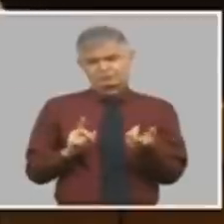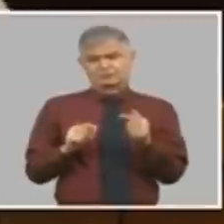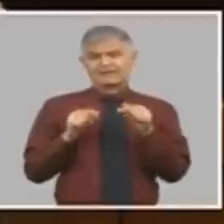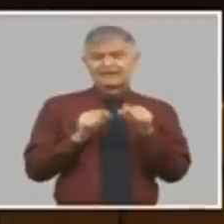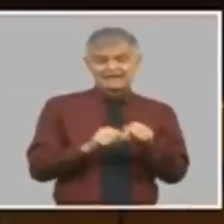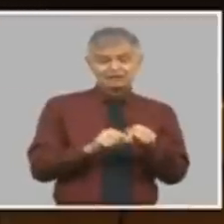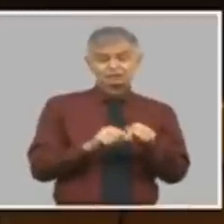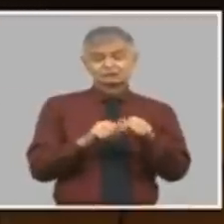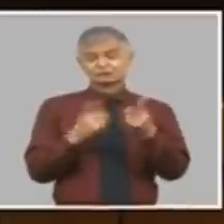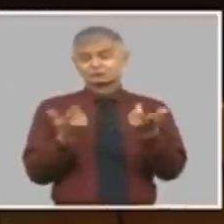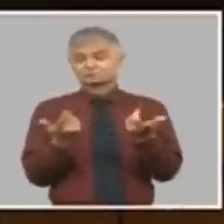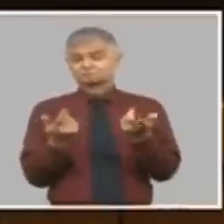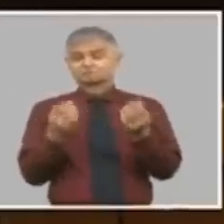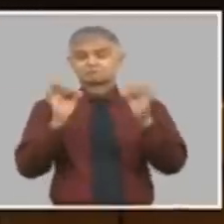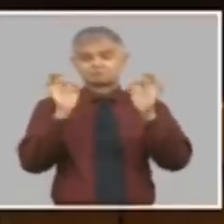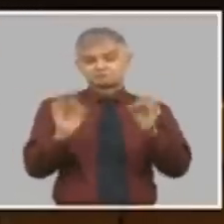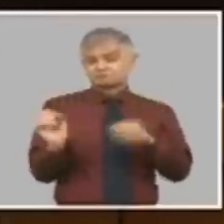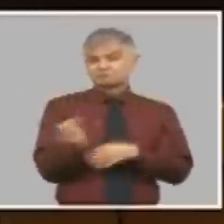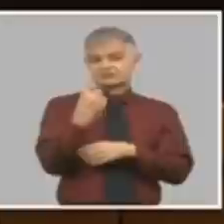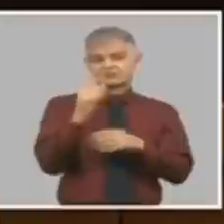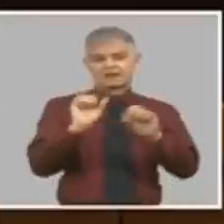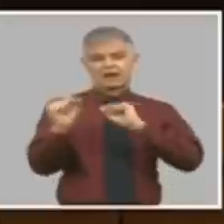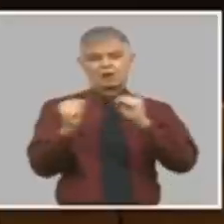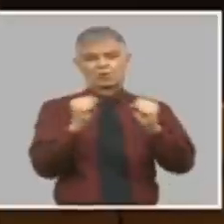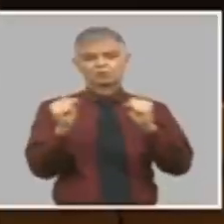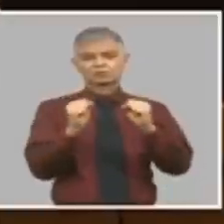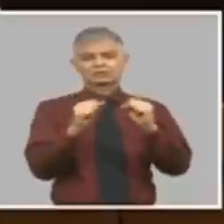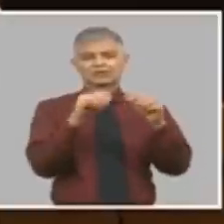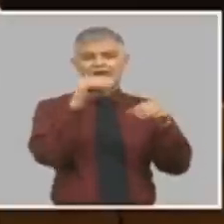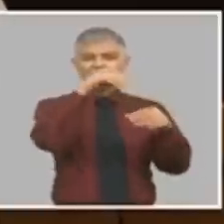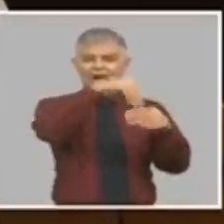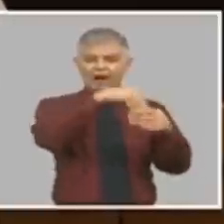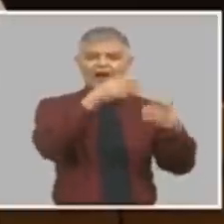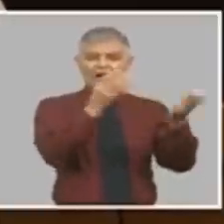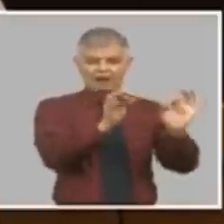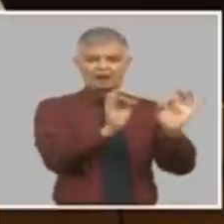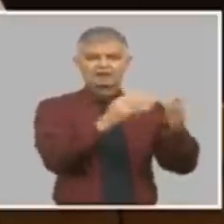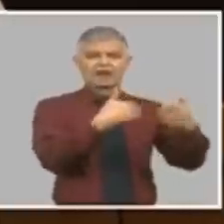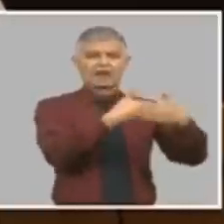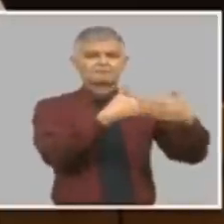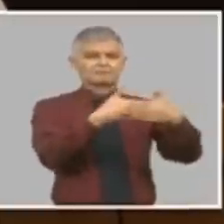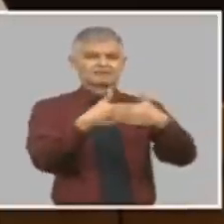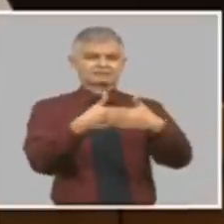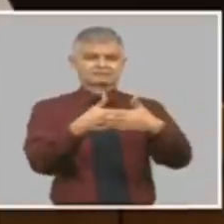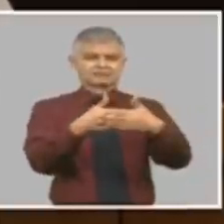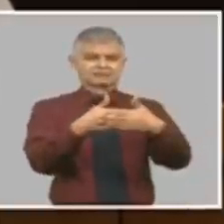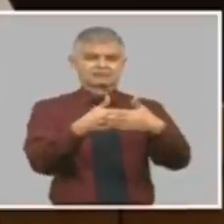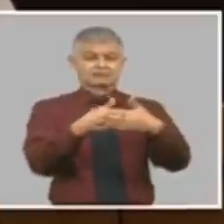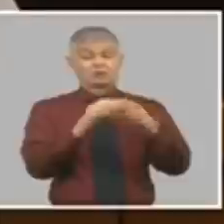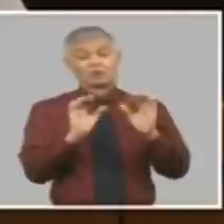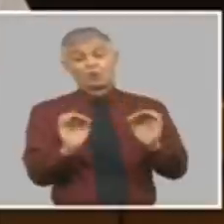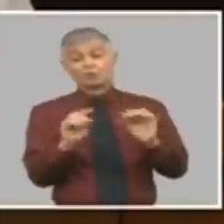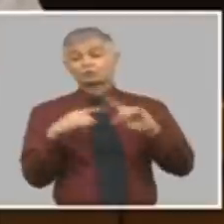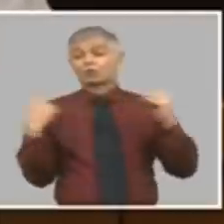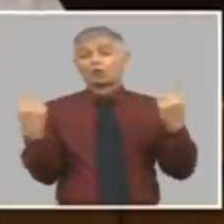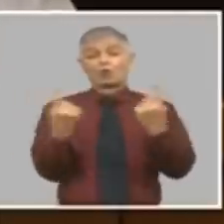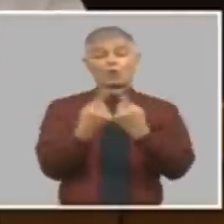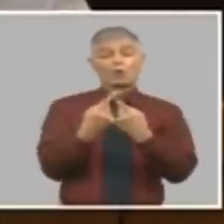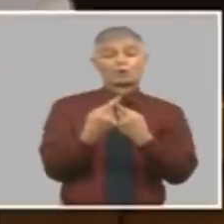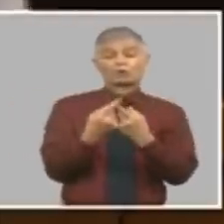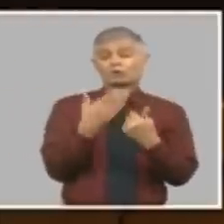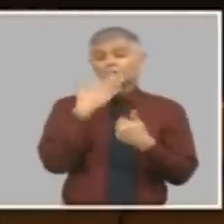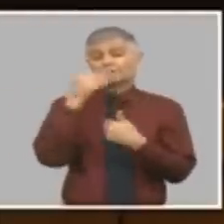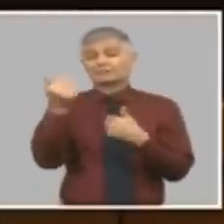ese es el primer ajuste al sistema empresarial si no todos tenemos utilidades y lo único que hacemos es